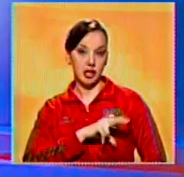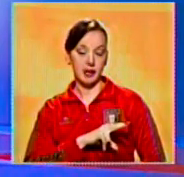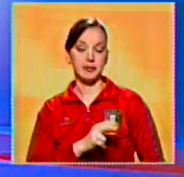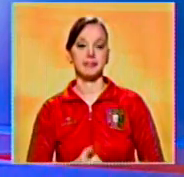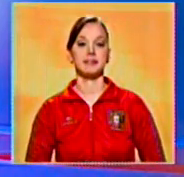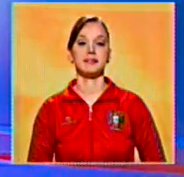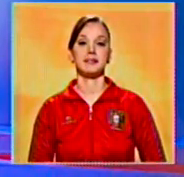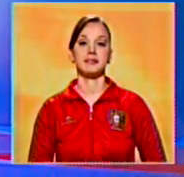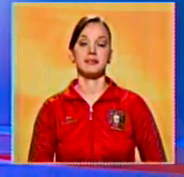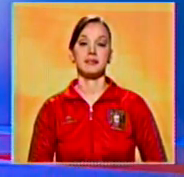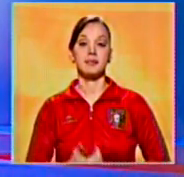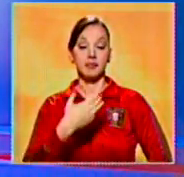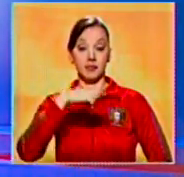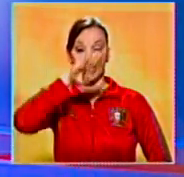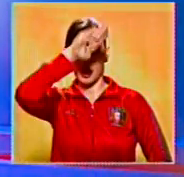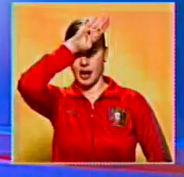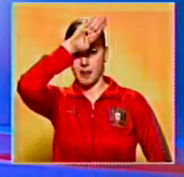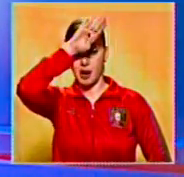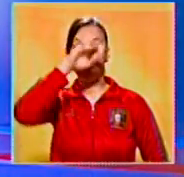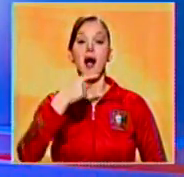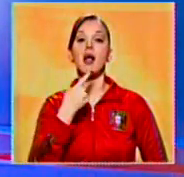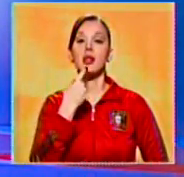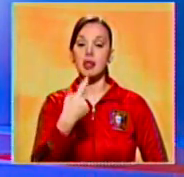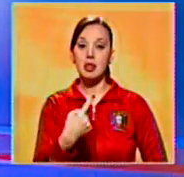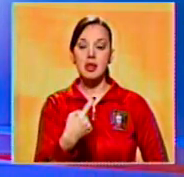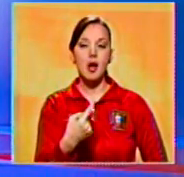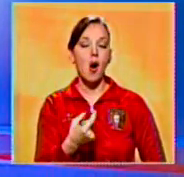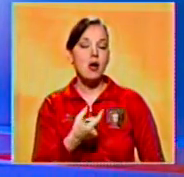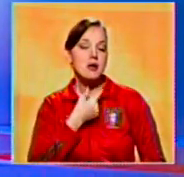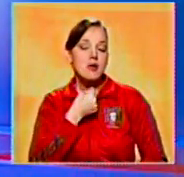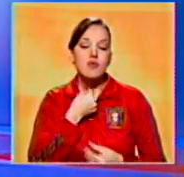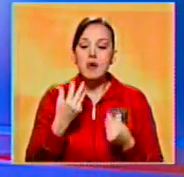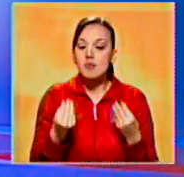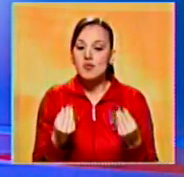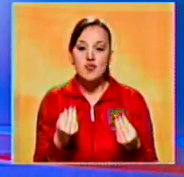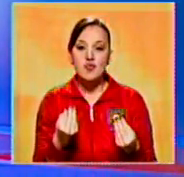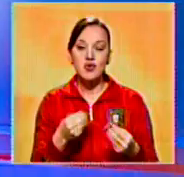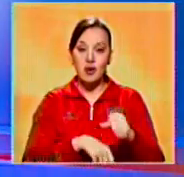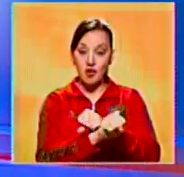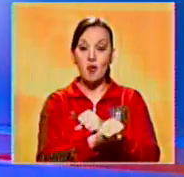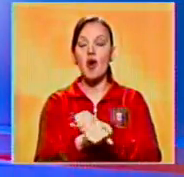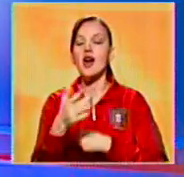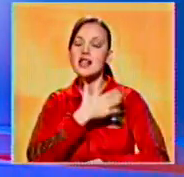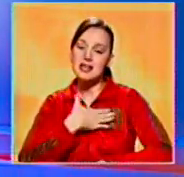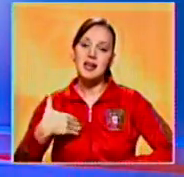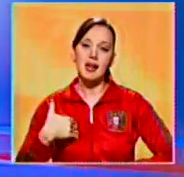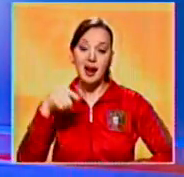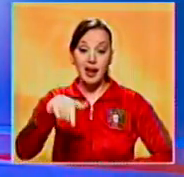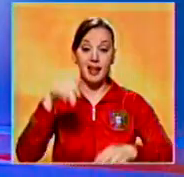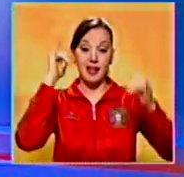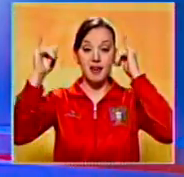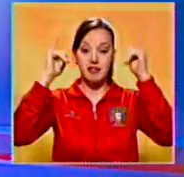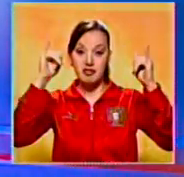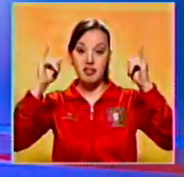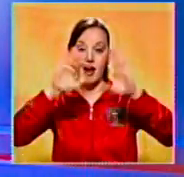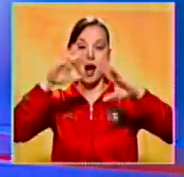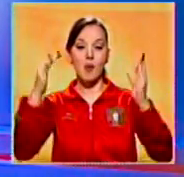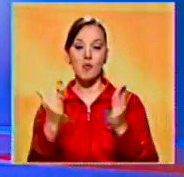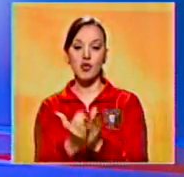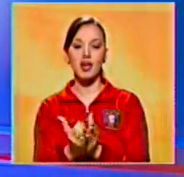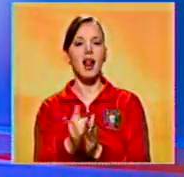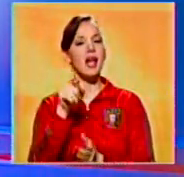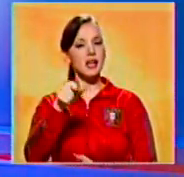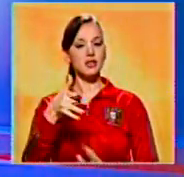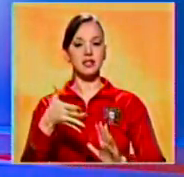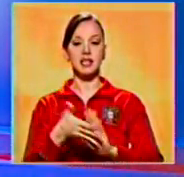El Papa Francisco, quien además es súper fanático del fútbol, deseó que esta fiesta mundial se convierta en una fiesta de